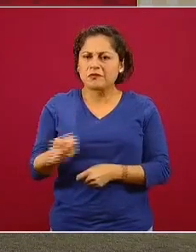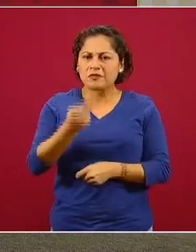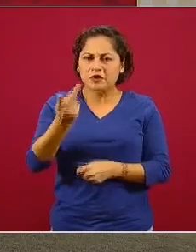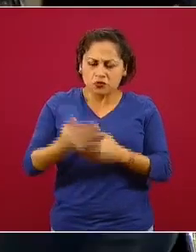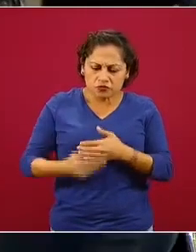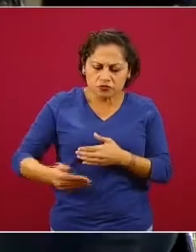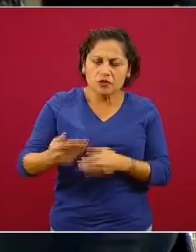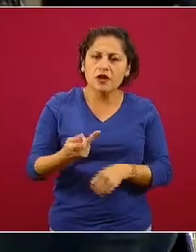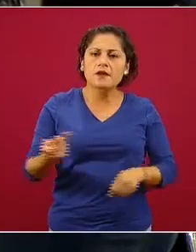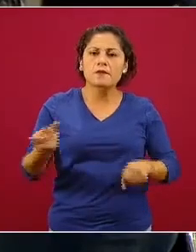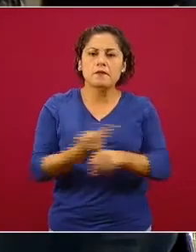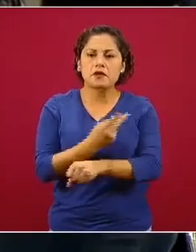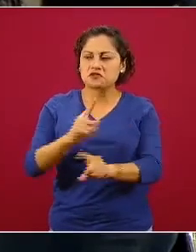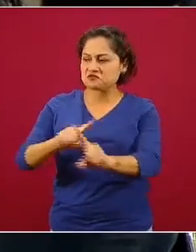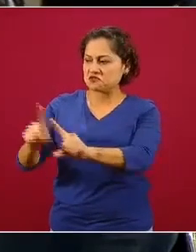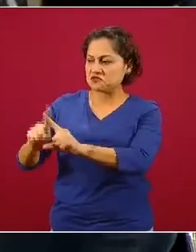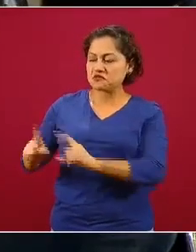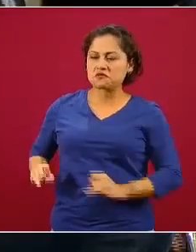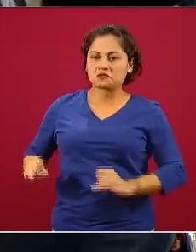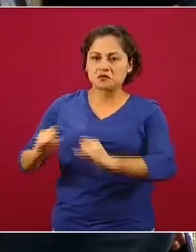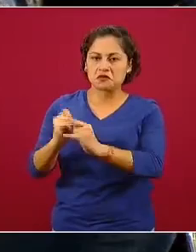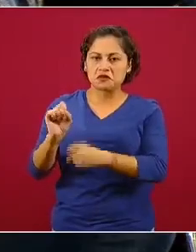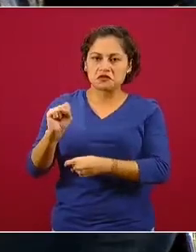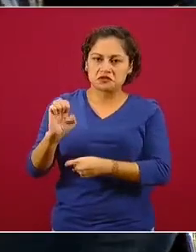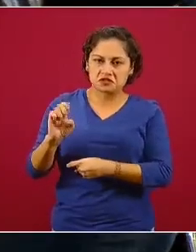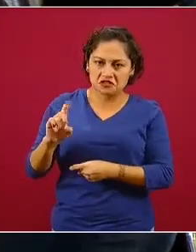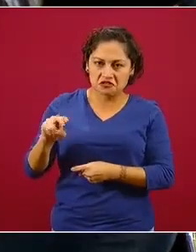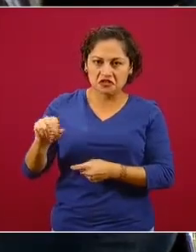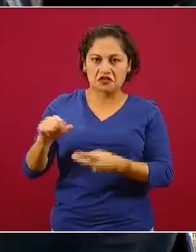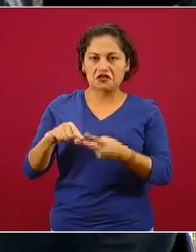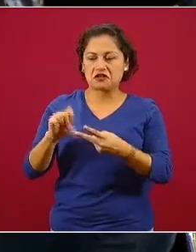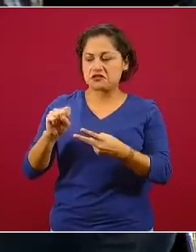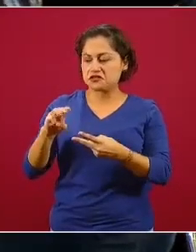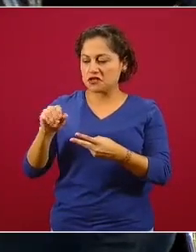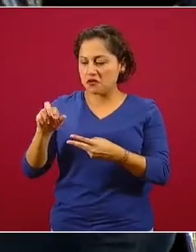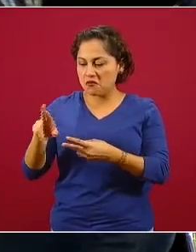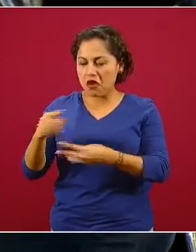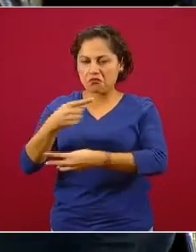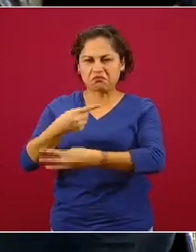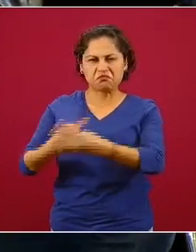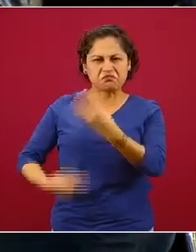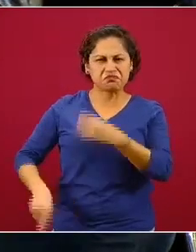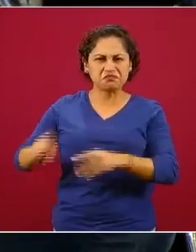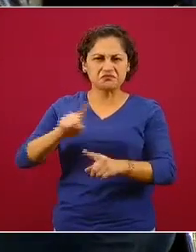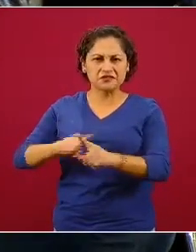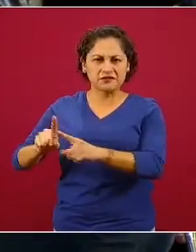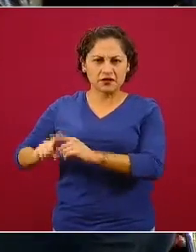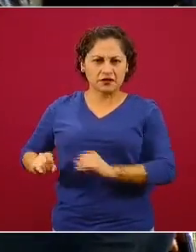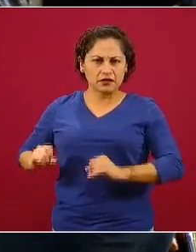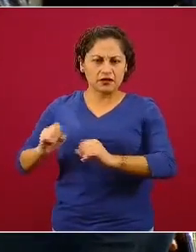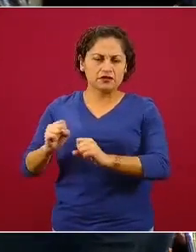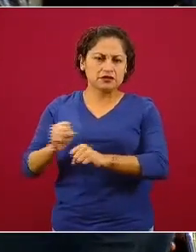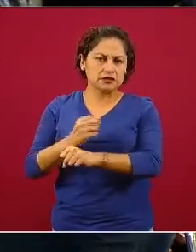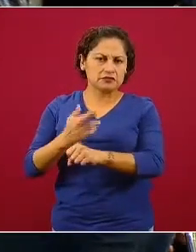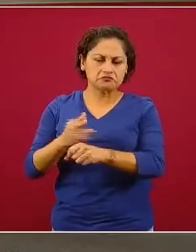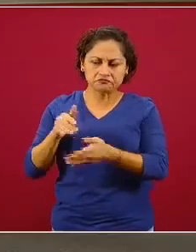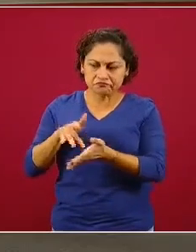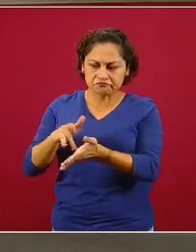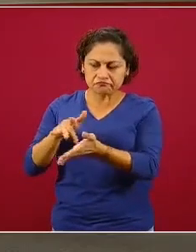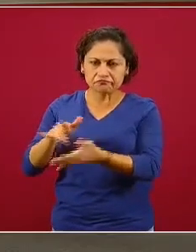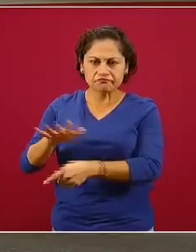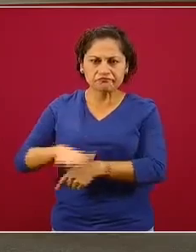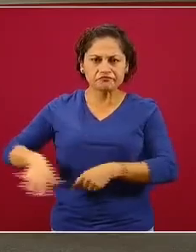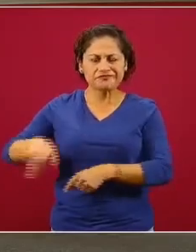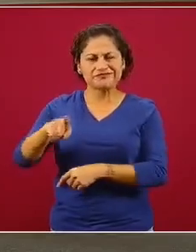Sedena, la Semar han dispuesto para esta emergencia sanitaria. ¿Cómo cambiará el panorama para entonces?